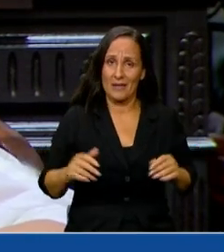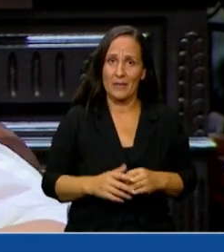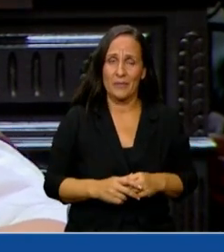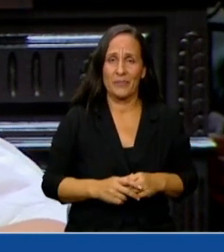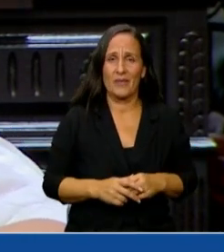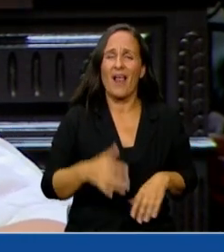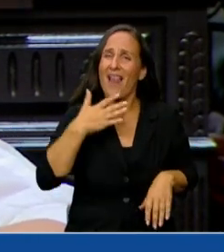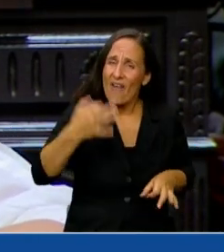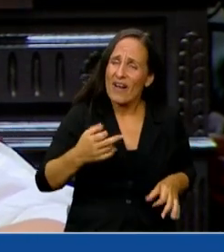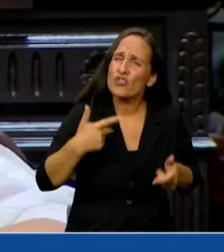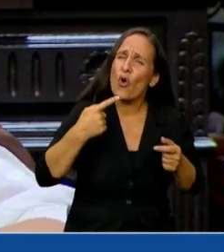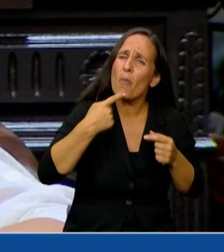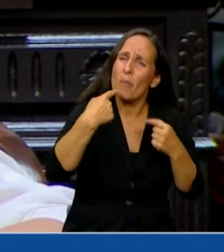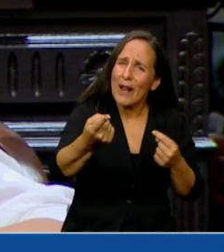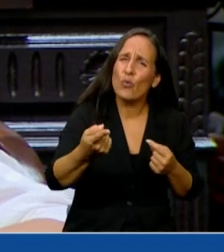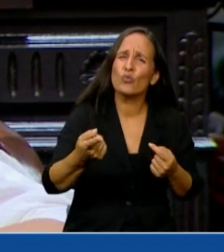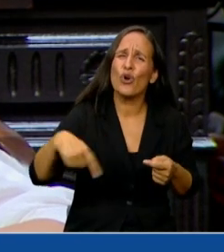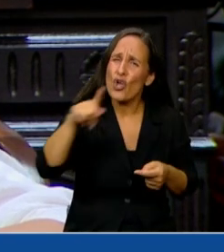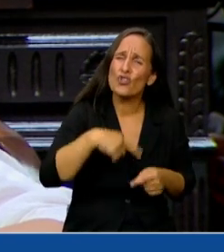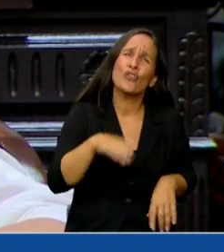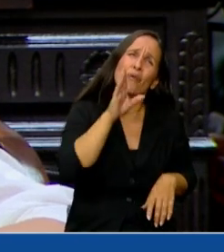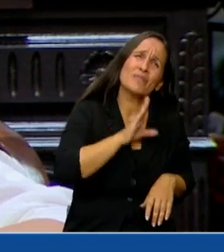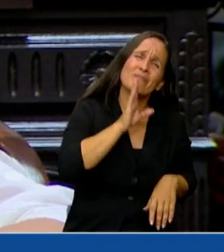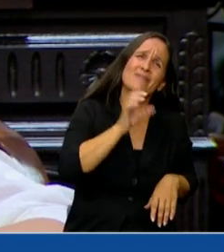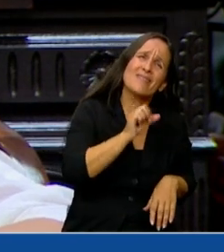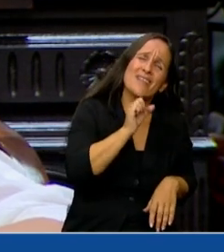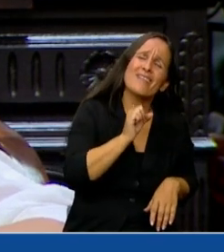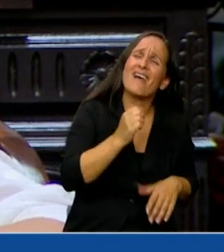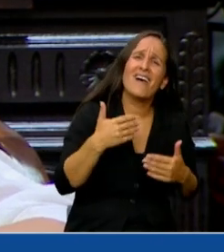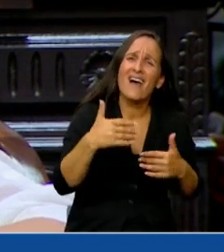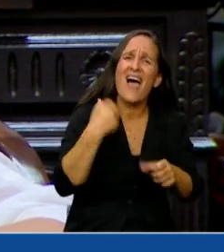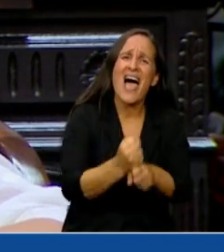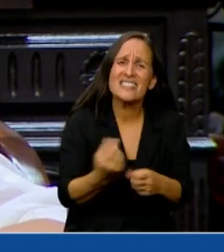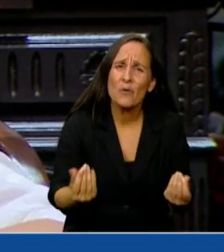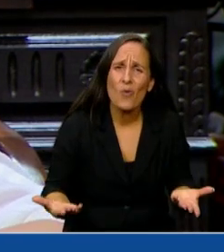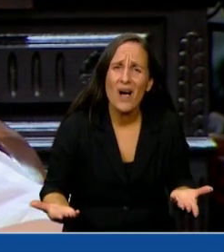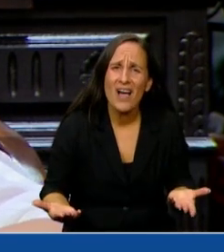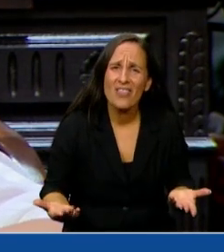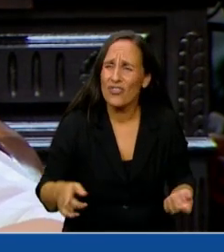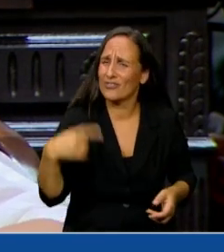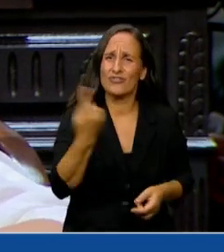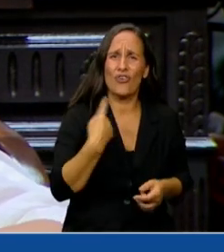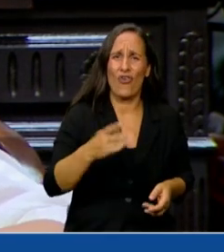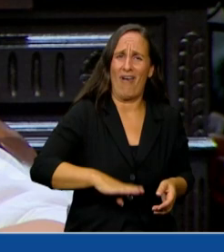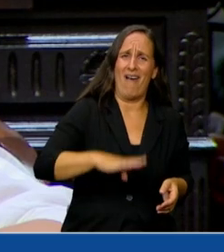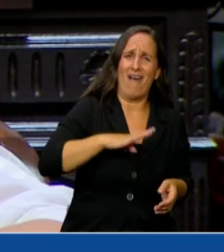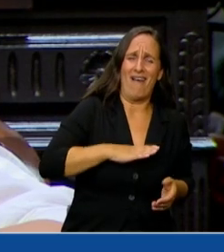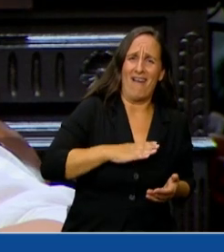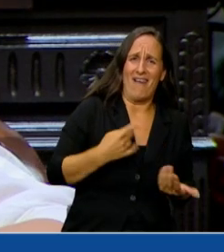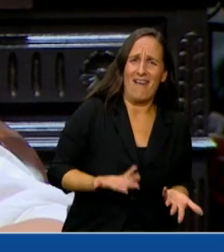De verdad, les pregunto, ¿hasta cuándo vamos a tolerar esto? Digo, porque esto es una ofensa a todos y a todas nosotras.